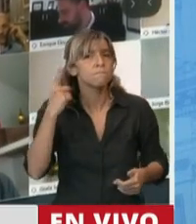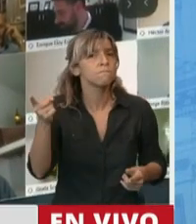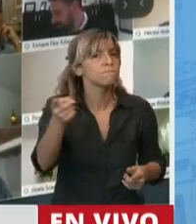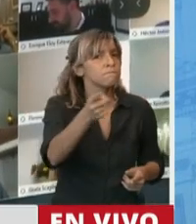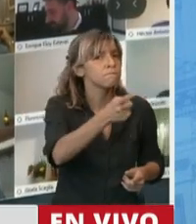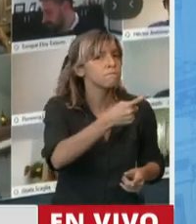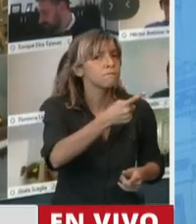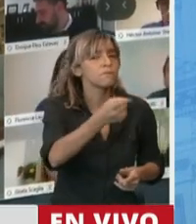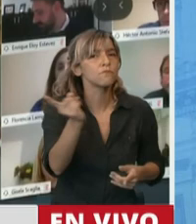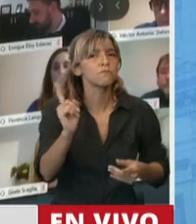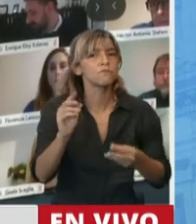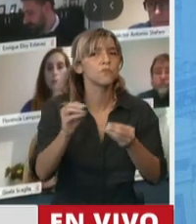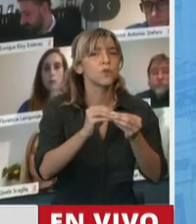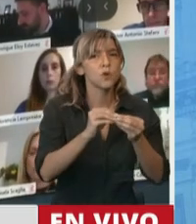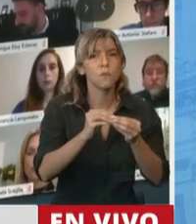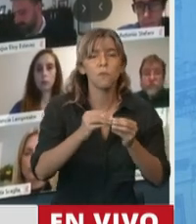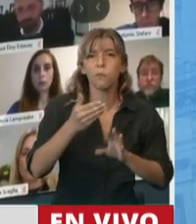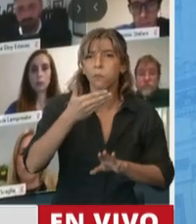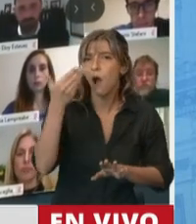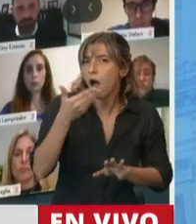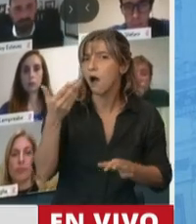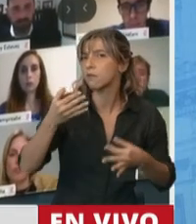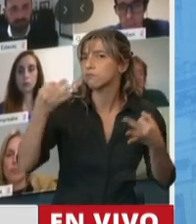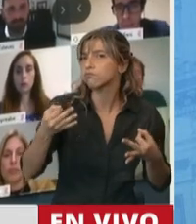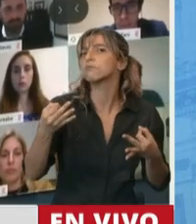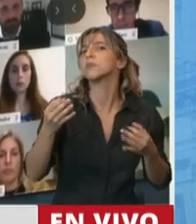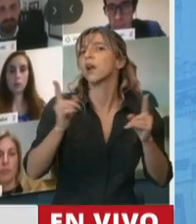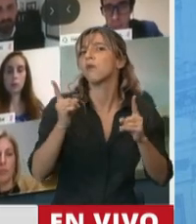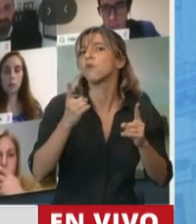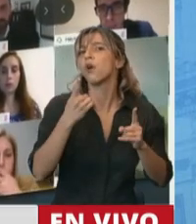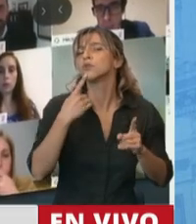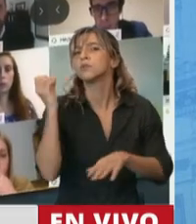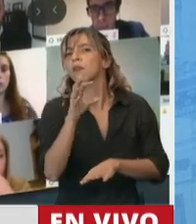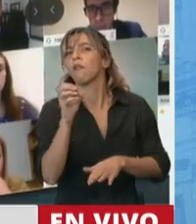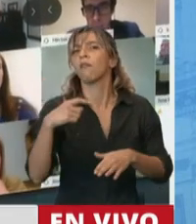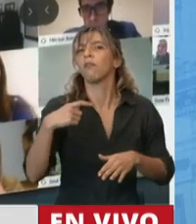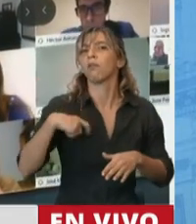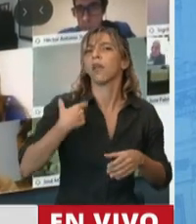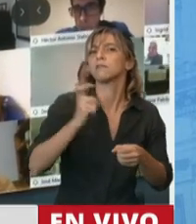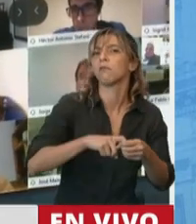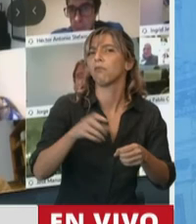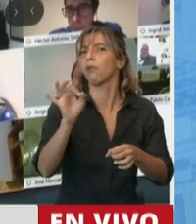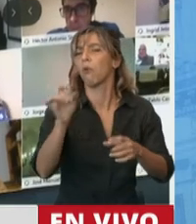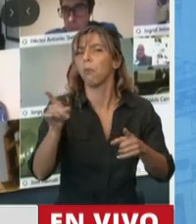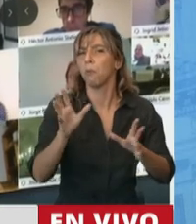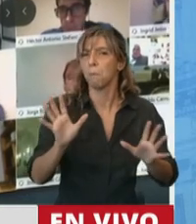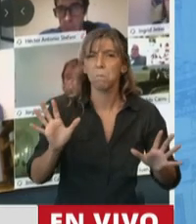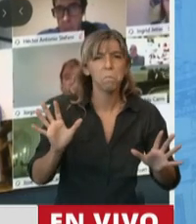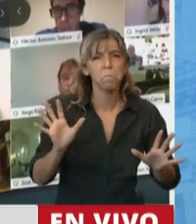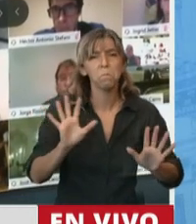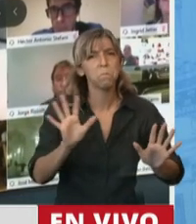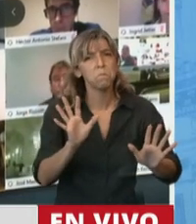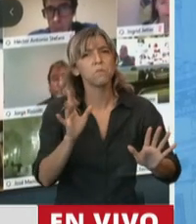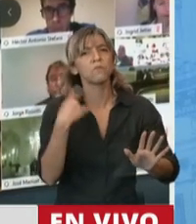que el diputado como ya nos ha mencionado la necesidad de la autocrítica en el sector sindical también, no nos exime de ir legislando